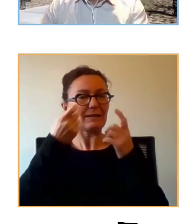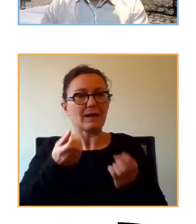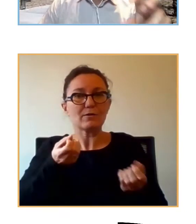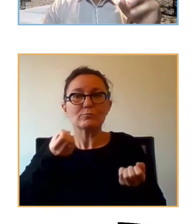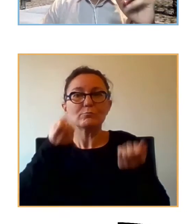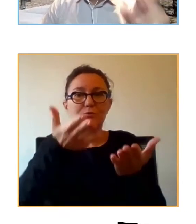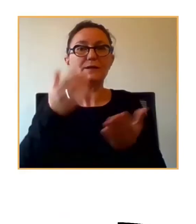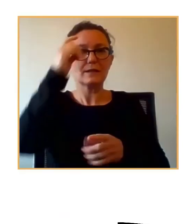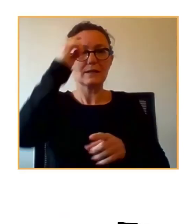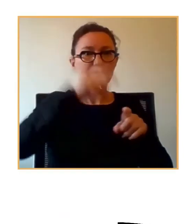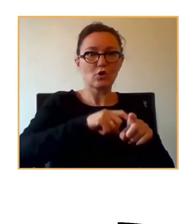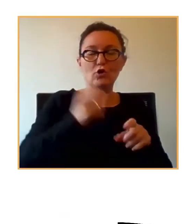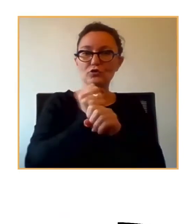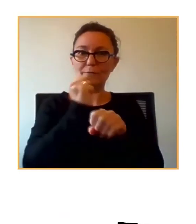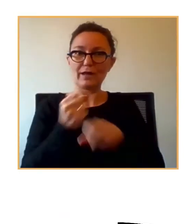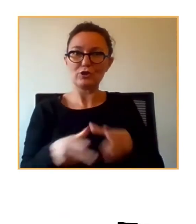psicólogos trabajadores sociales